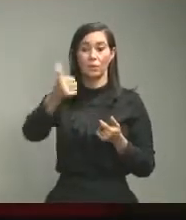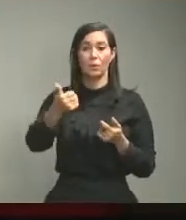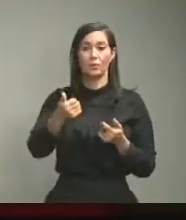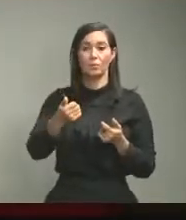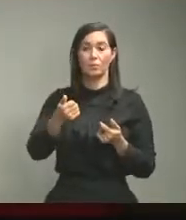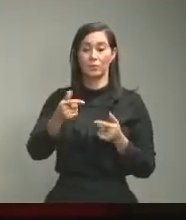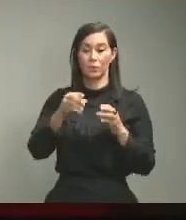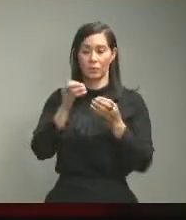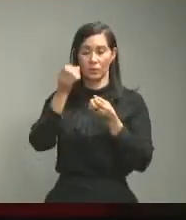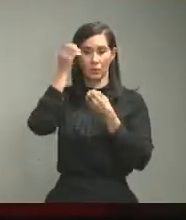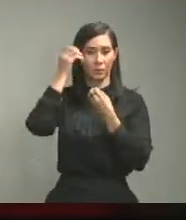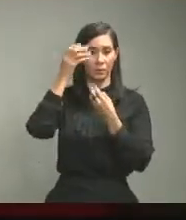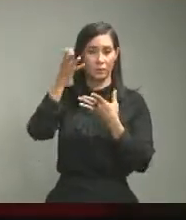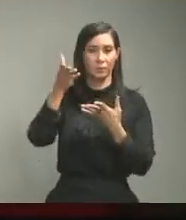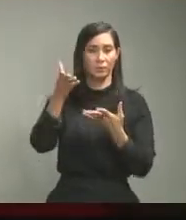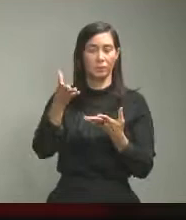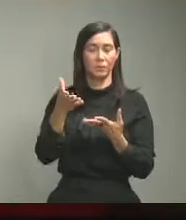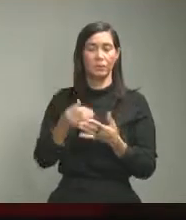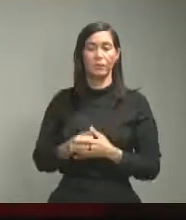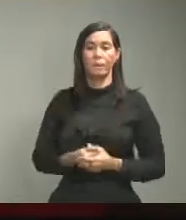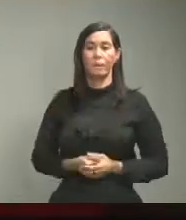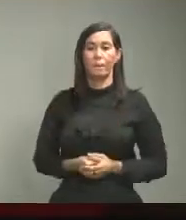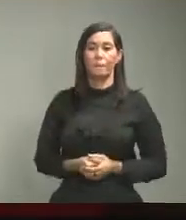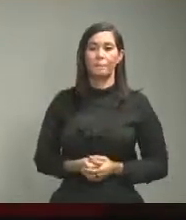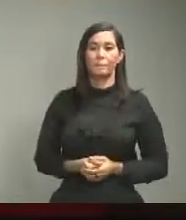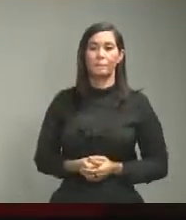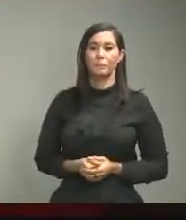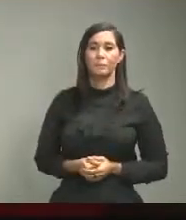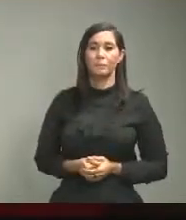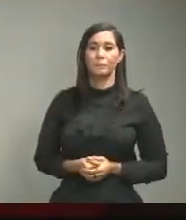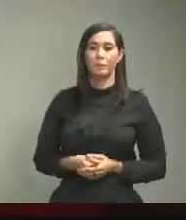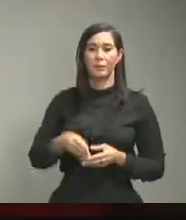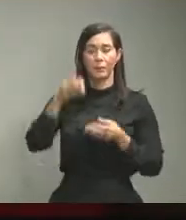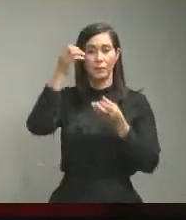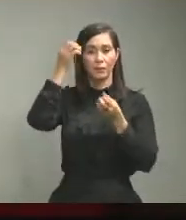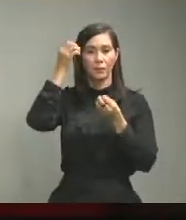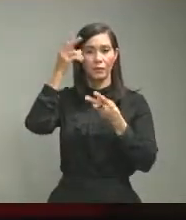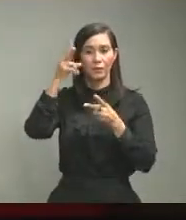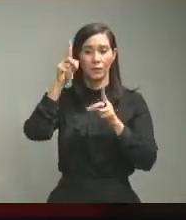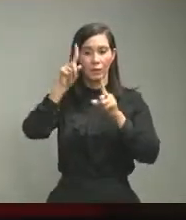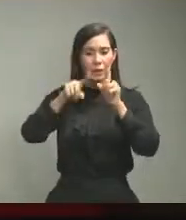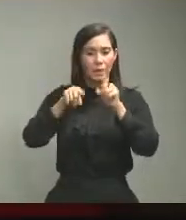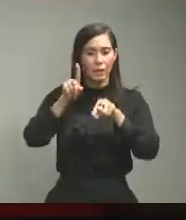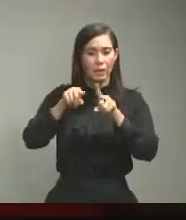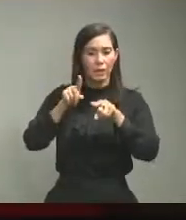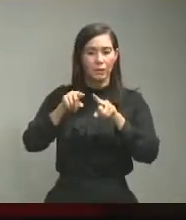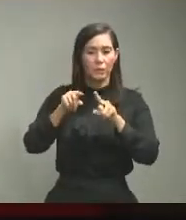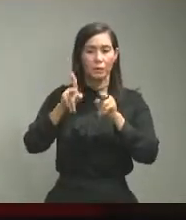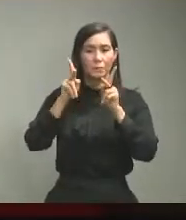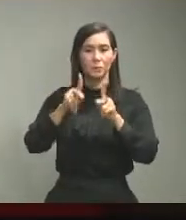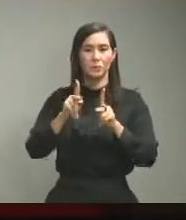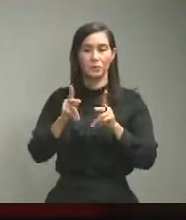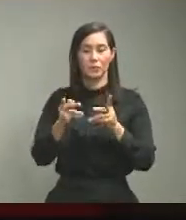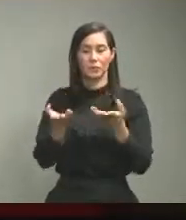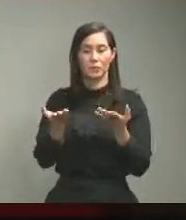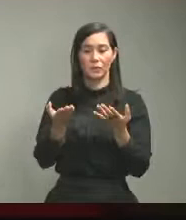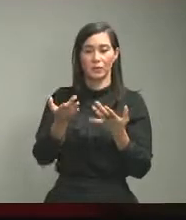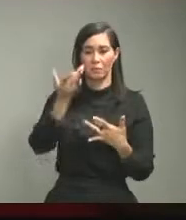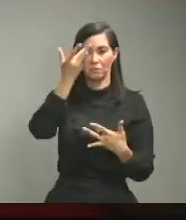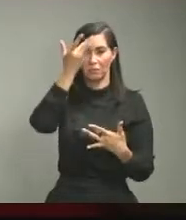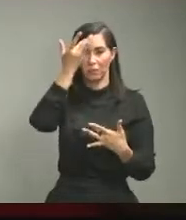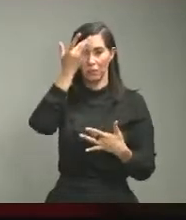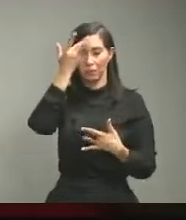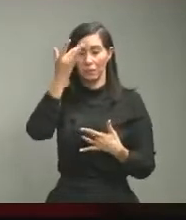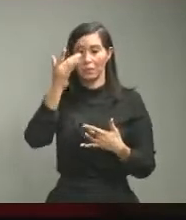boletines digamos la información de los pacientes sospechosos y en seguimiento que solían darse a